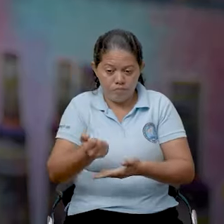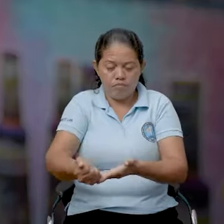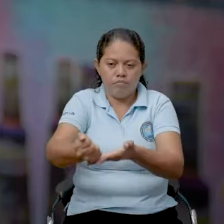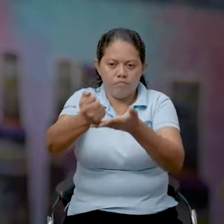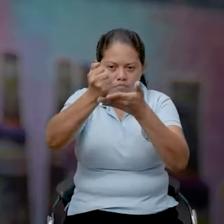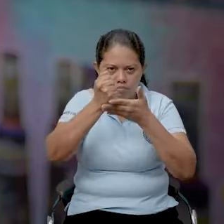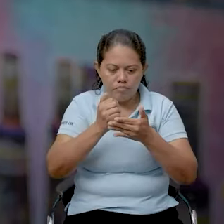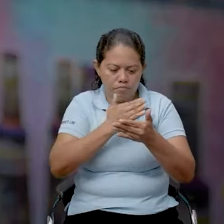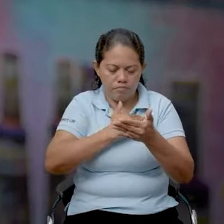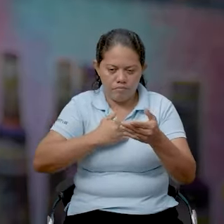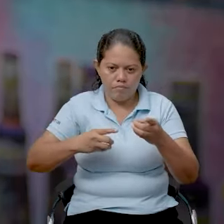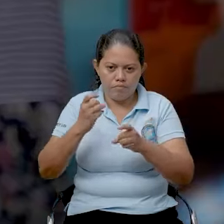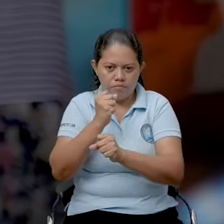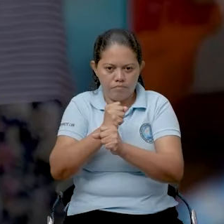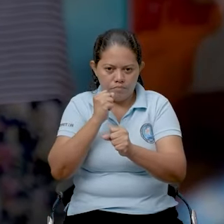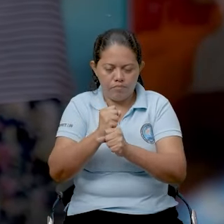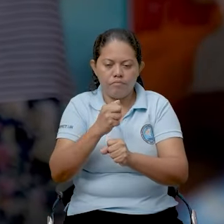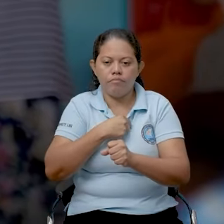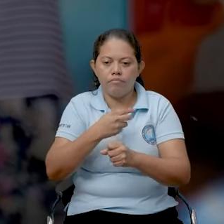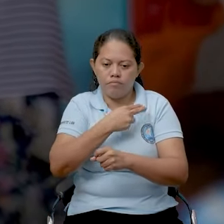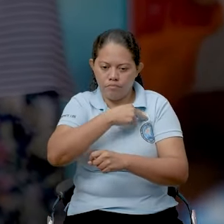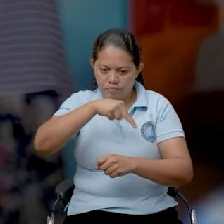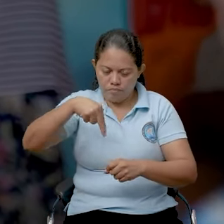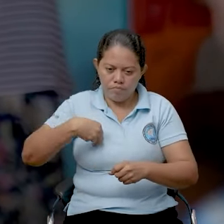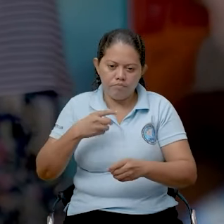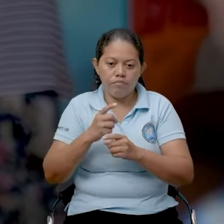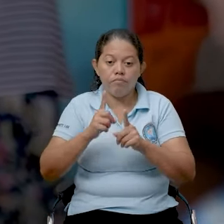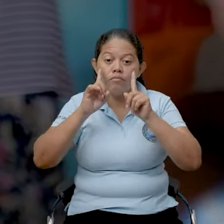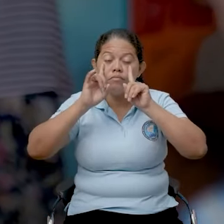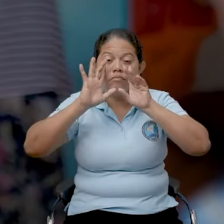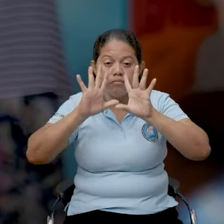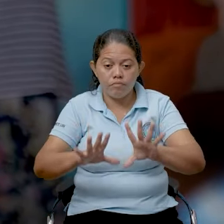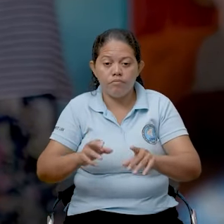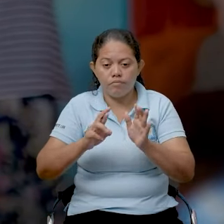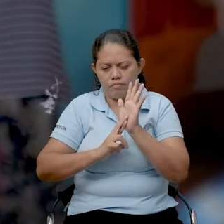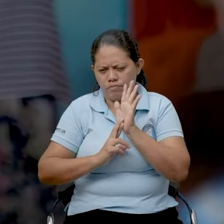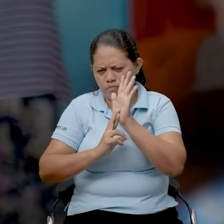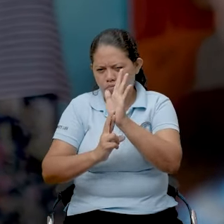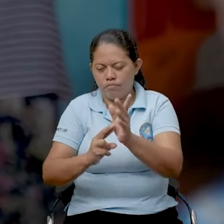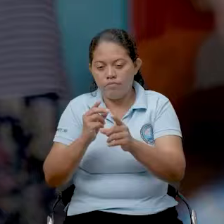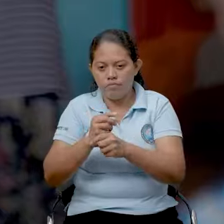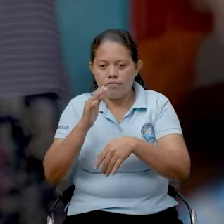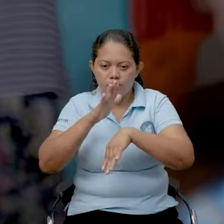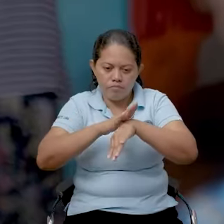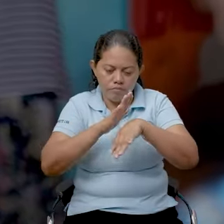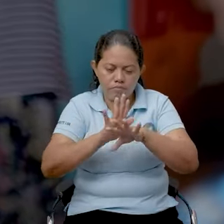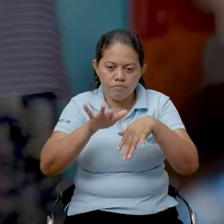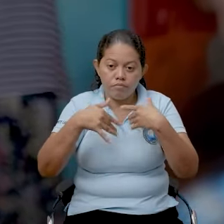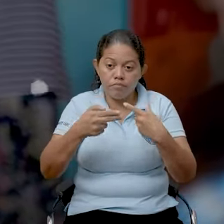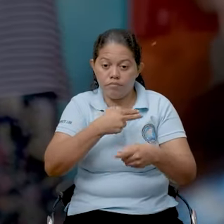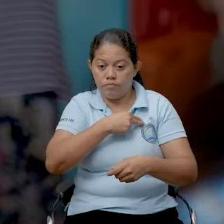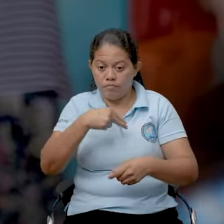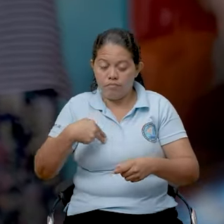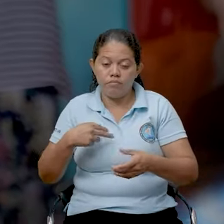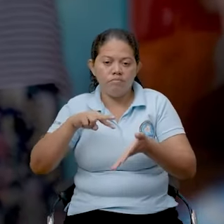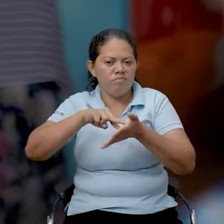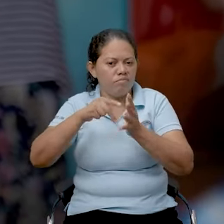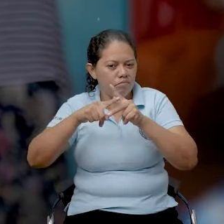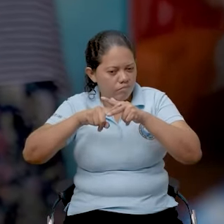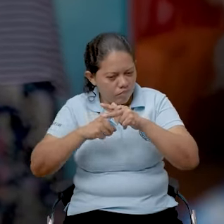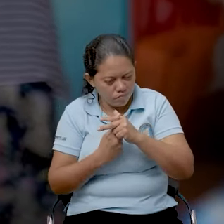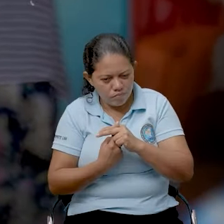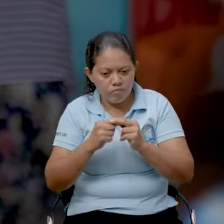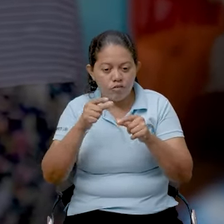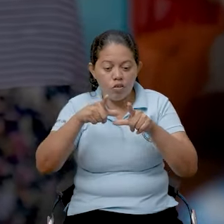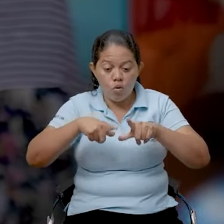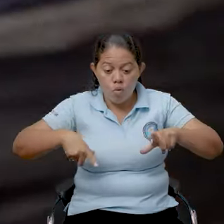a hacer mejor nuestro trabajo. Realizamos una labor preventiva de respuesta y de recuperación. Esto se inicia desde